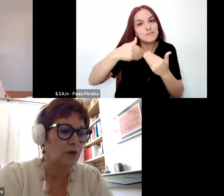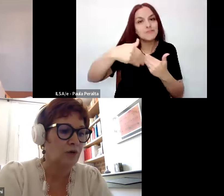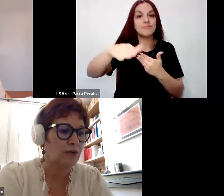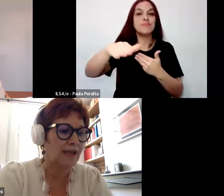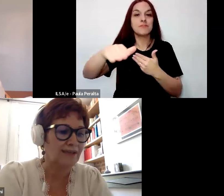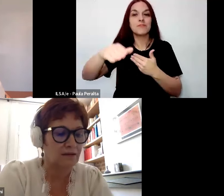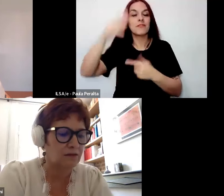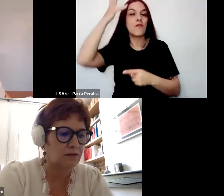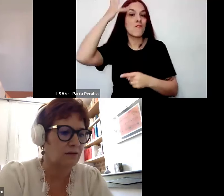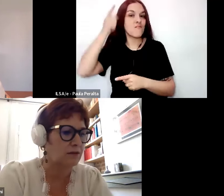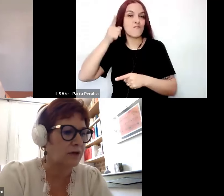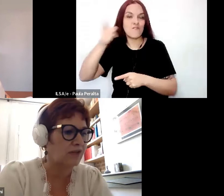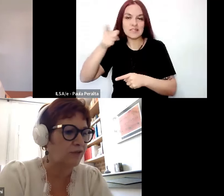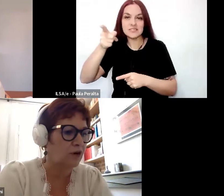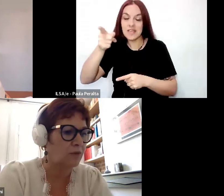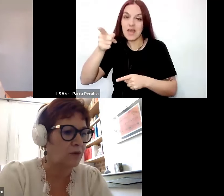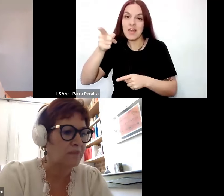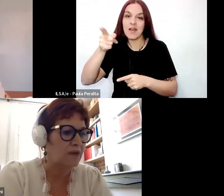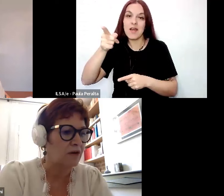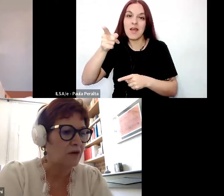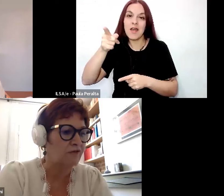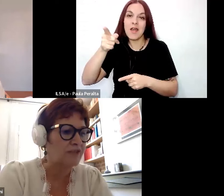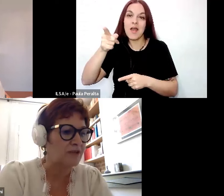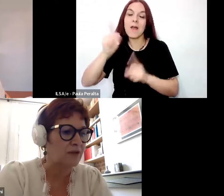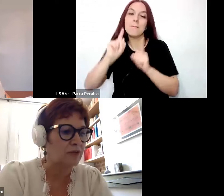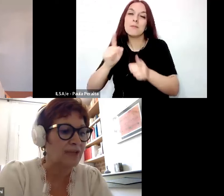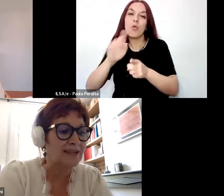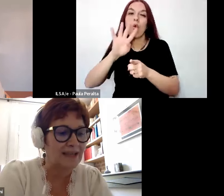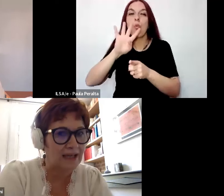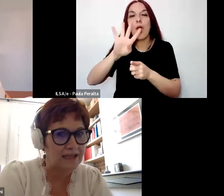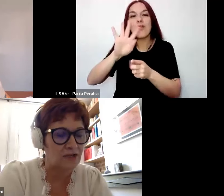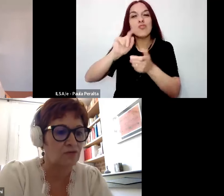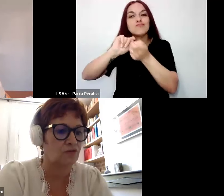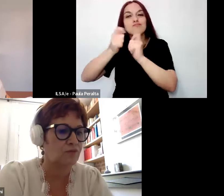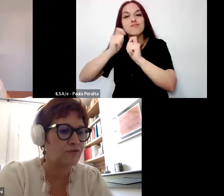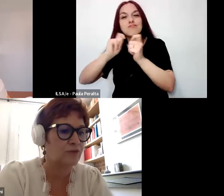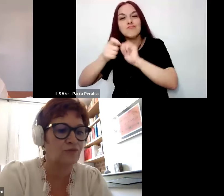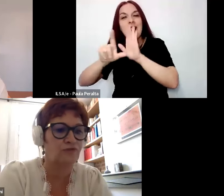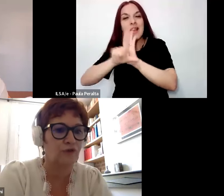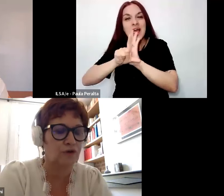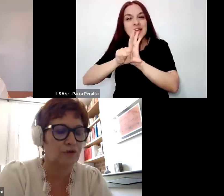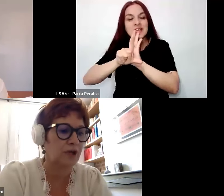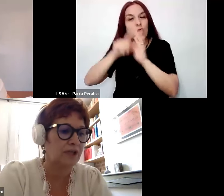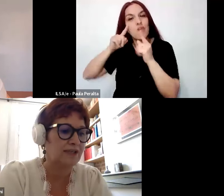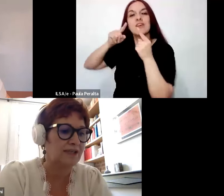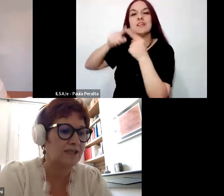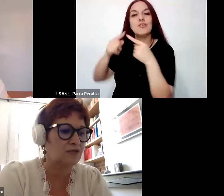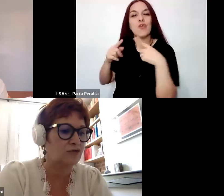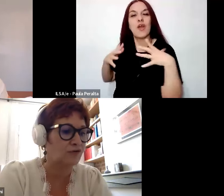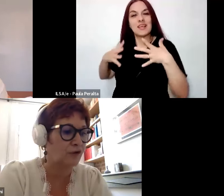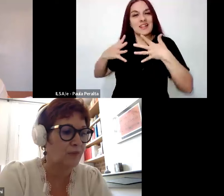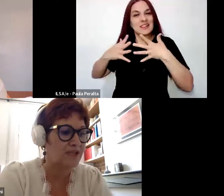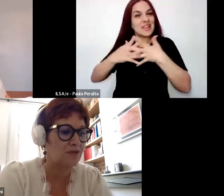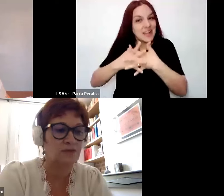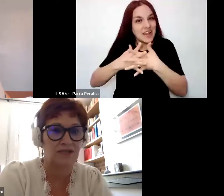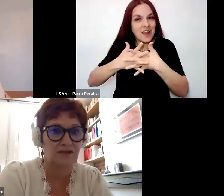Francia conoce cuatro reformas que buscan integrar cada vez